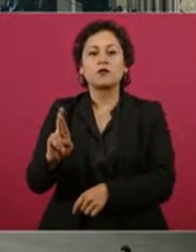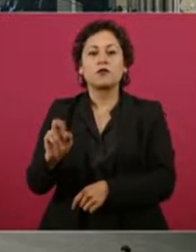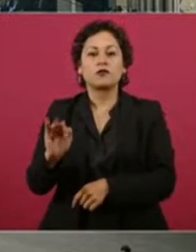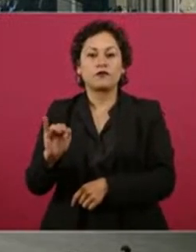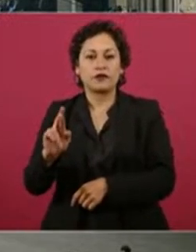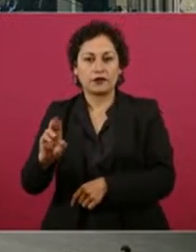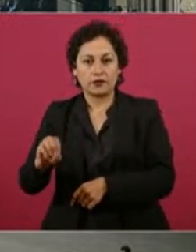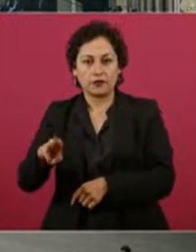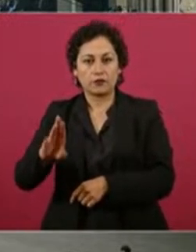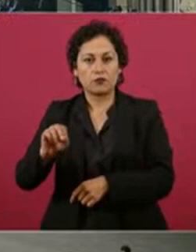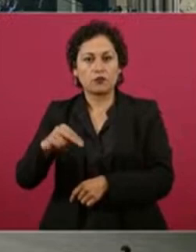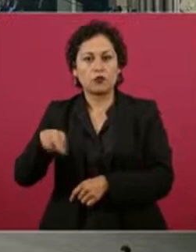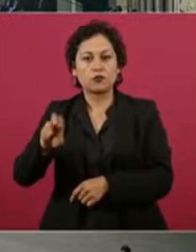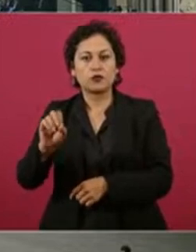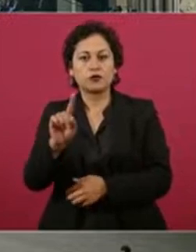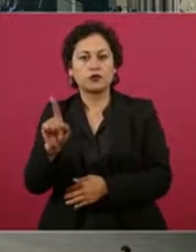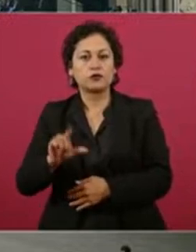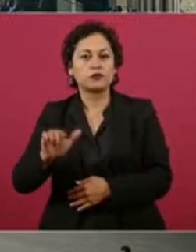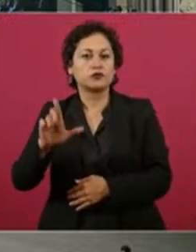ayer